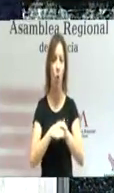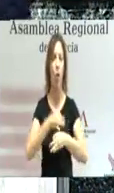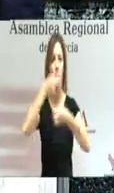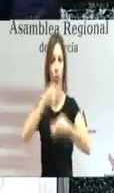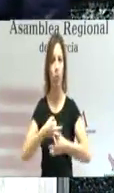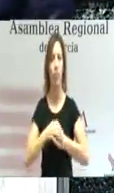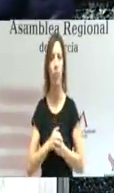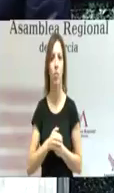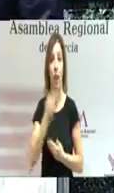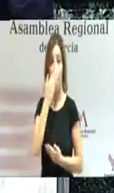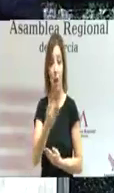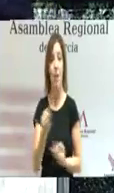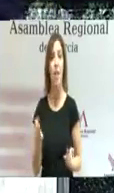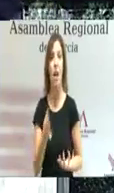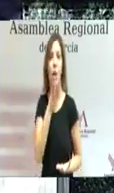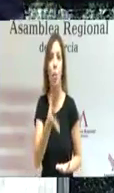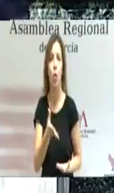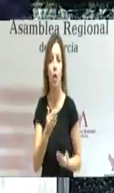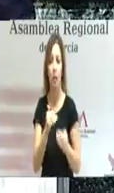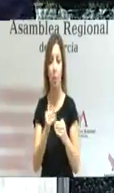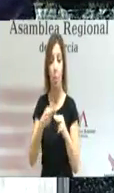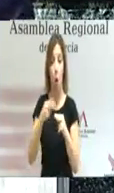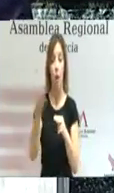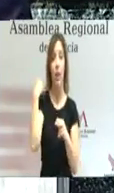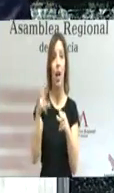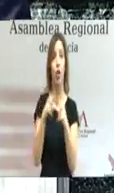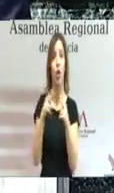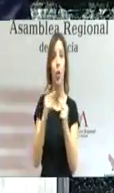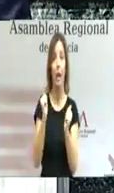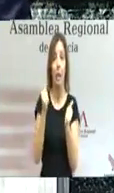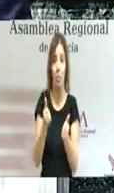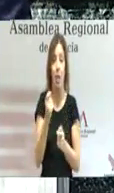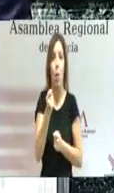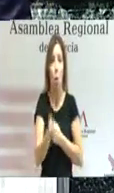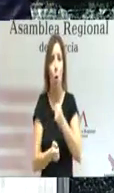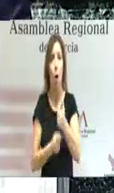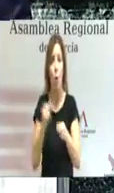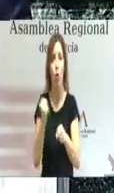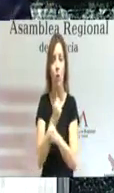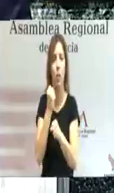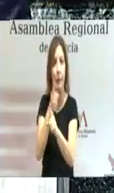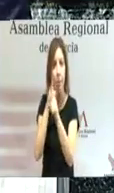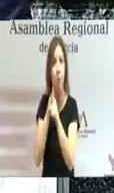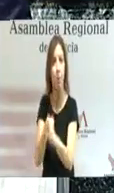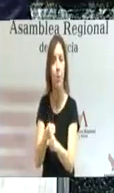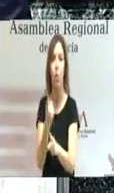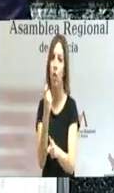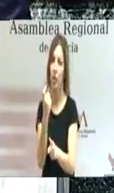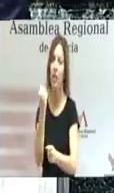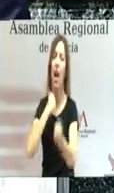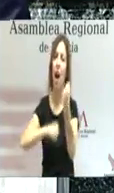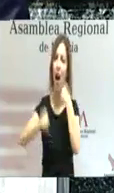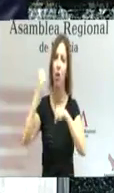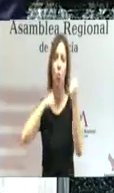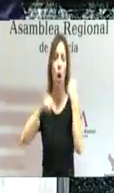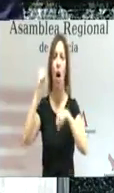Fiabilidad como clave para consolidar esas políticas sociales que comienzan por el empleo y, por tanto, precisan de actuaciones que